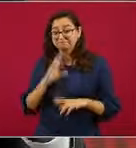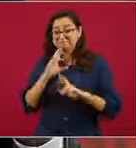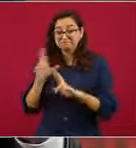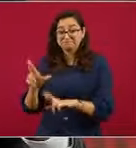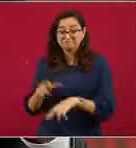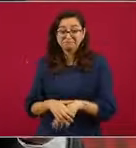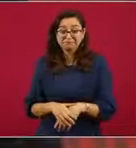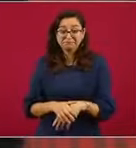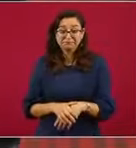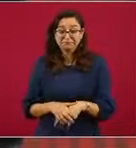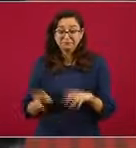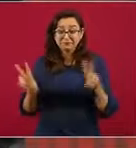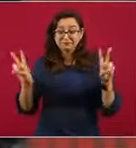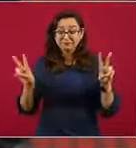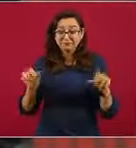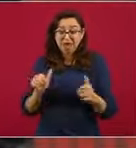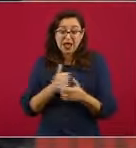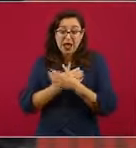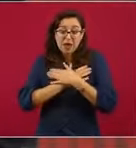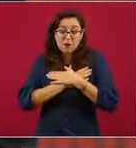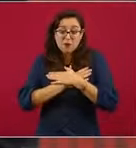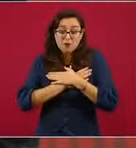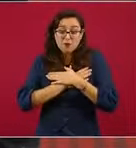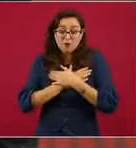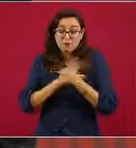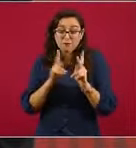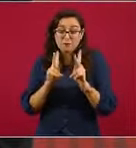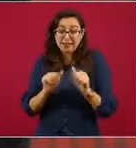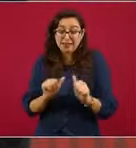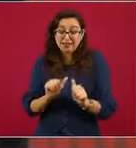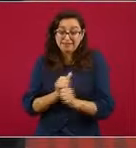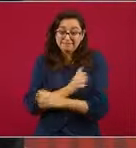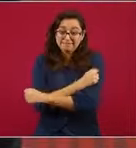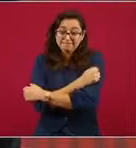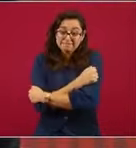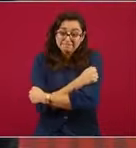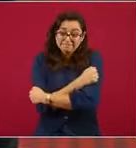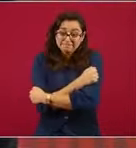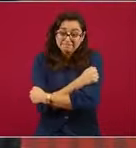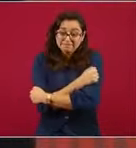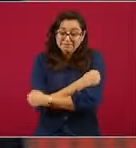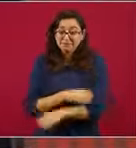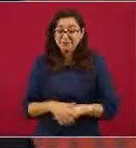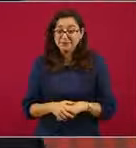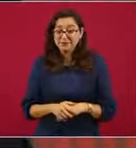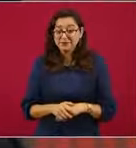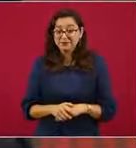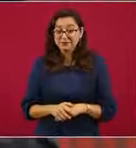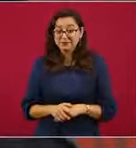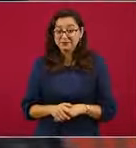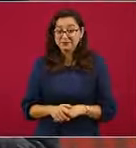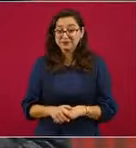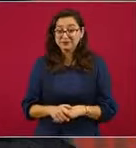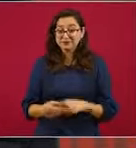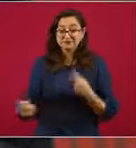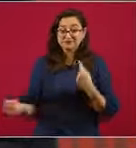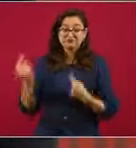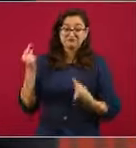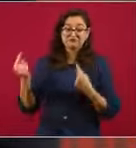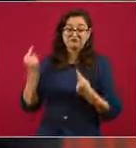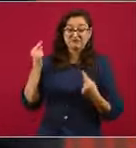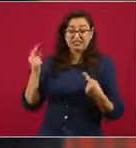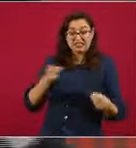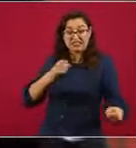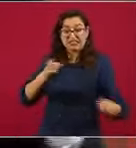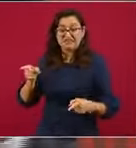y no caer en ninguna provocación, de nada. No tenemos enemigos,